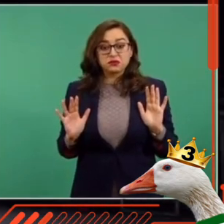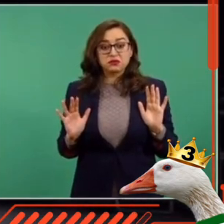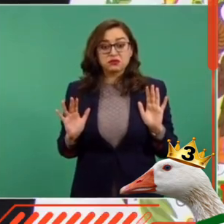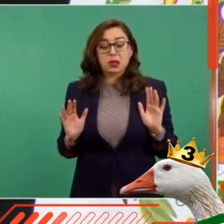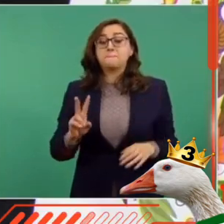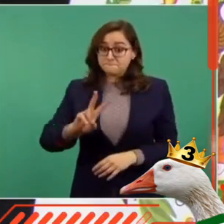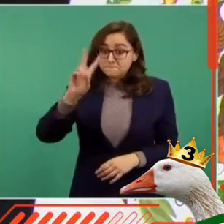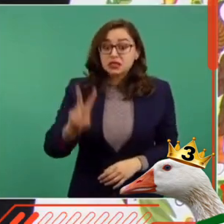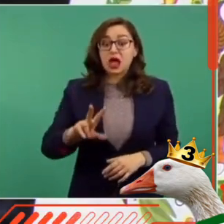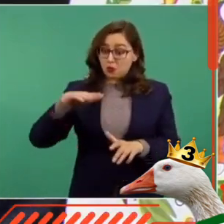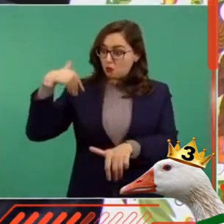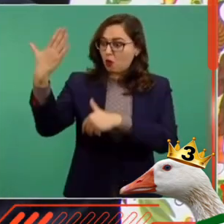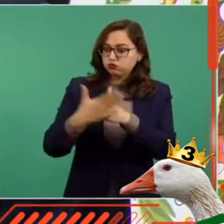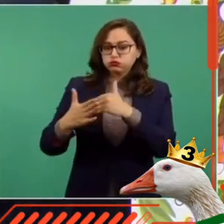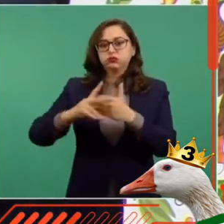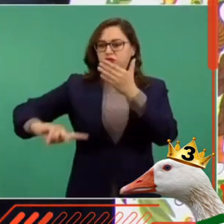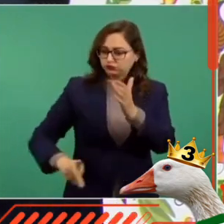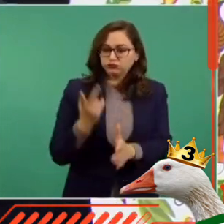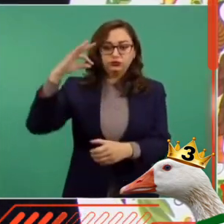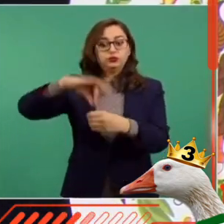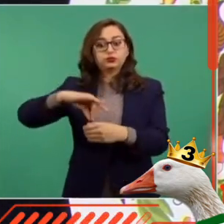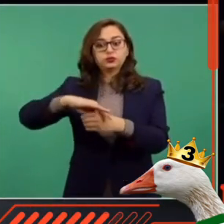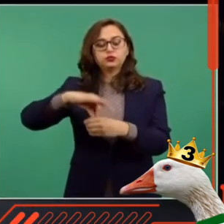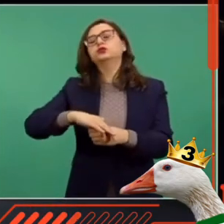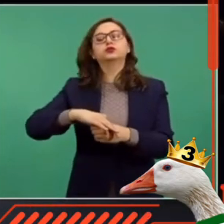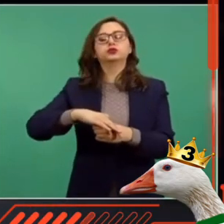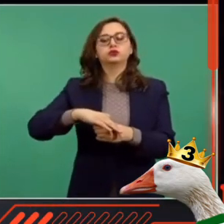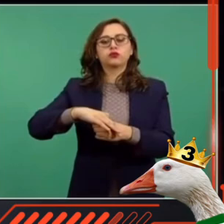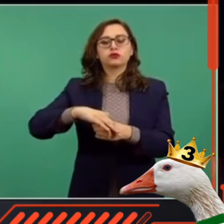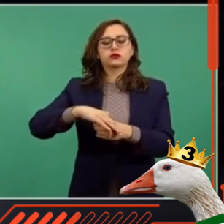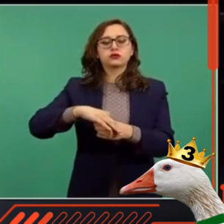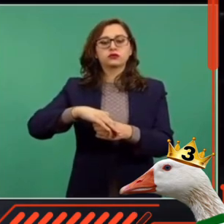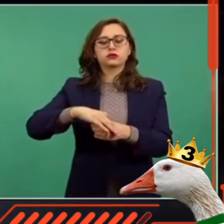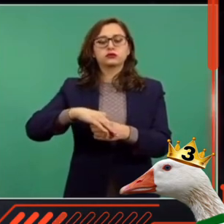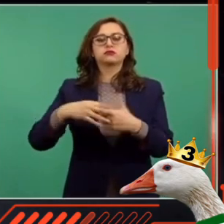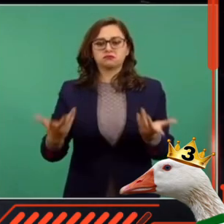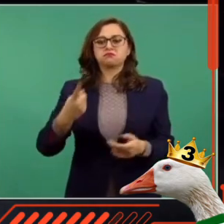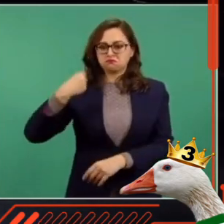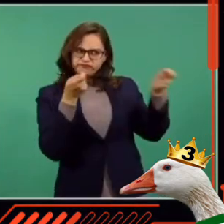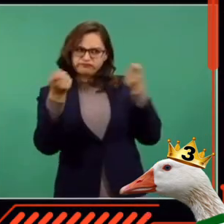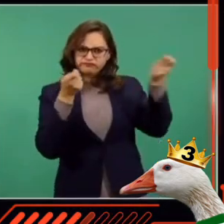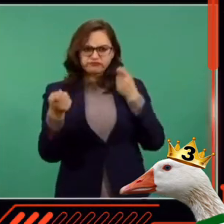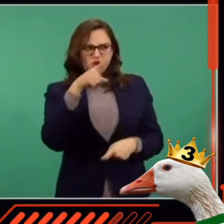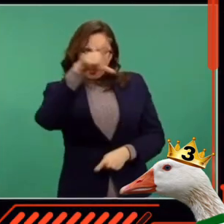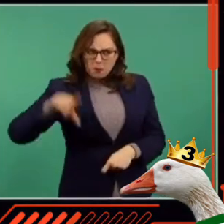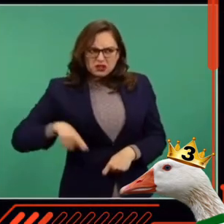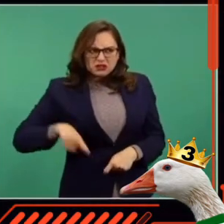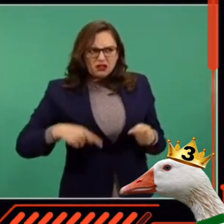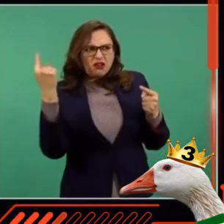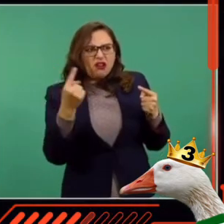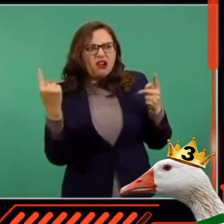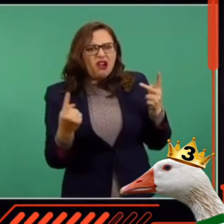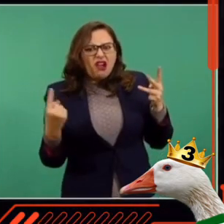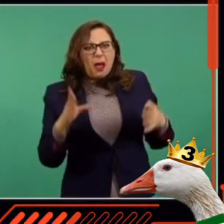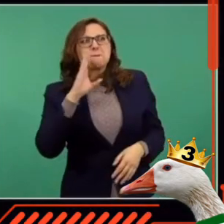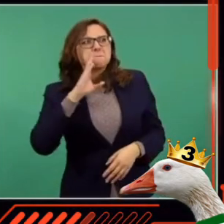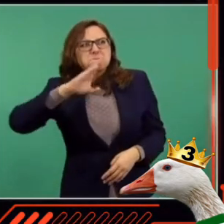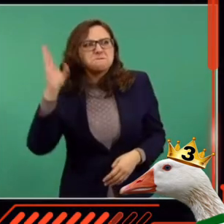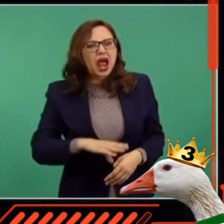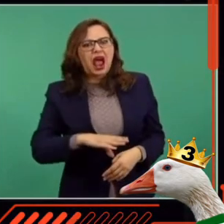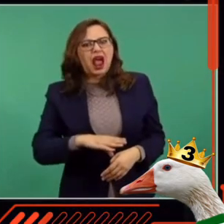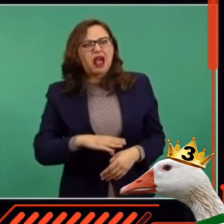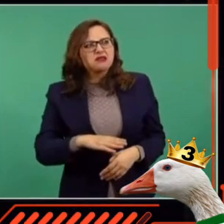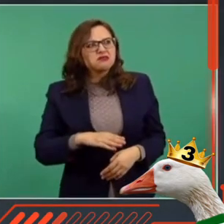Este ejercicio, este método creado por nosotros. El gobernante no está a la altura de las circunstancias